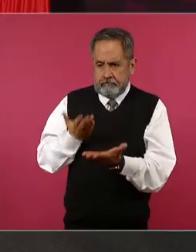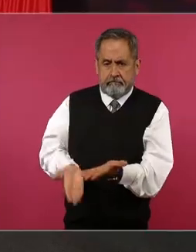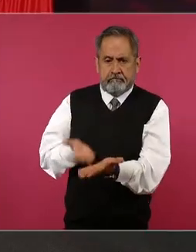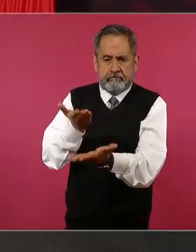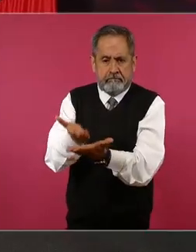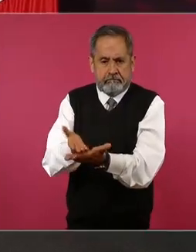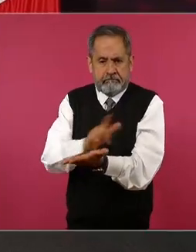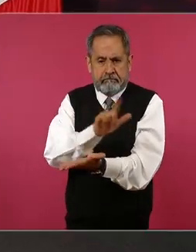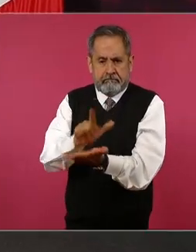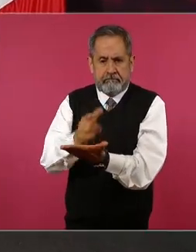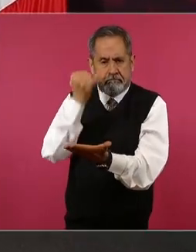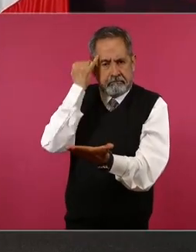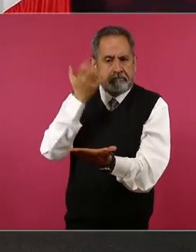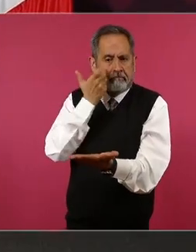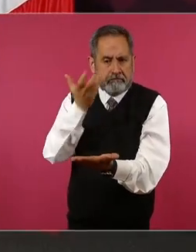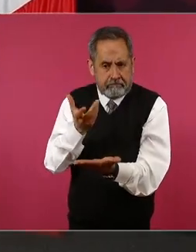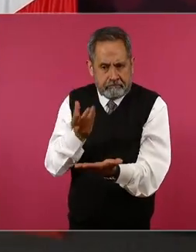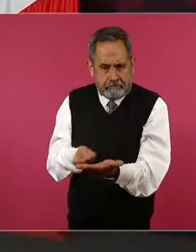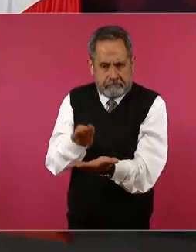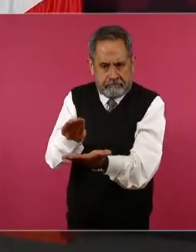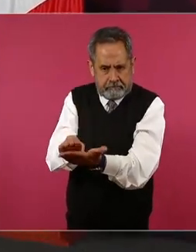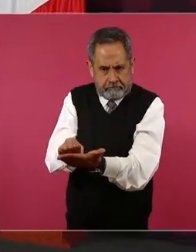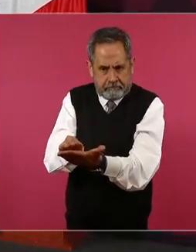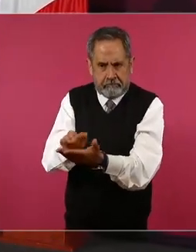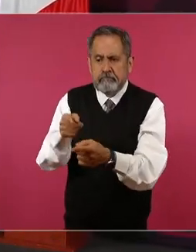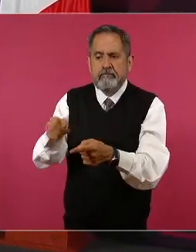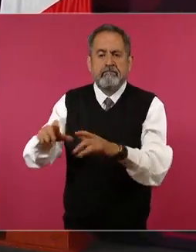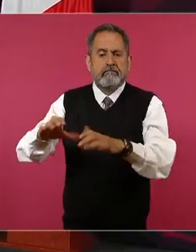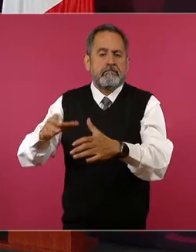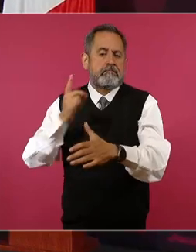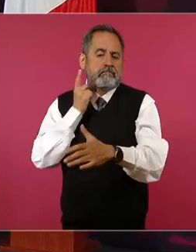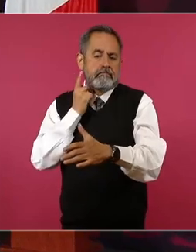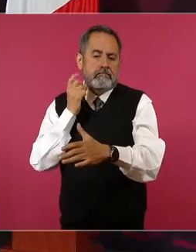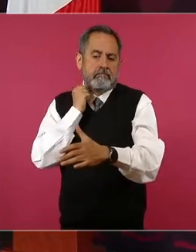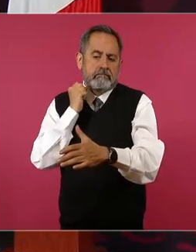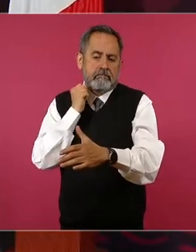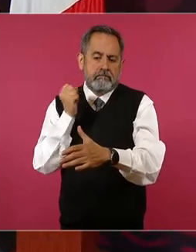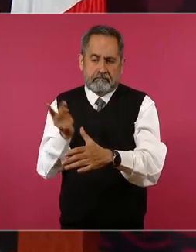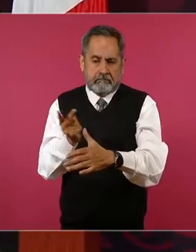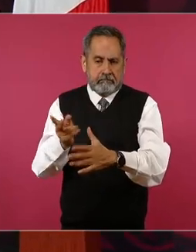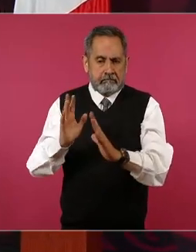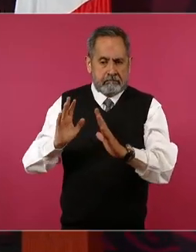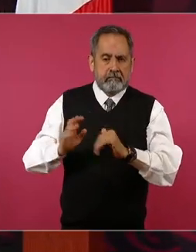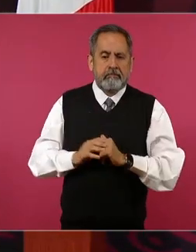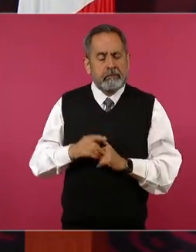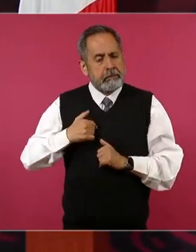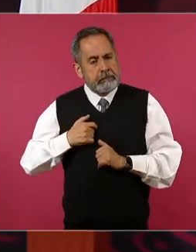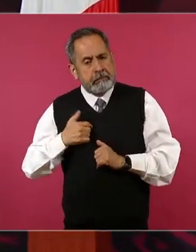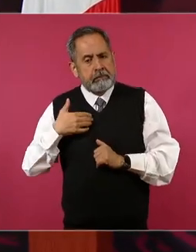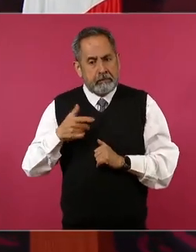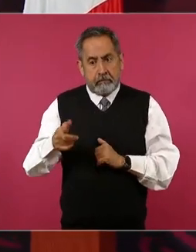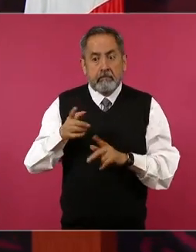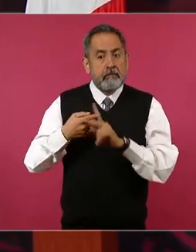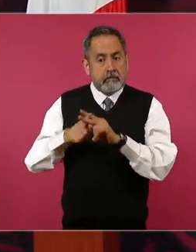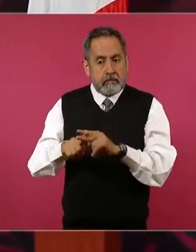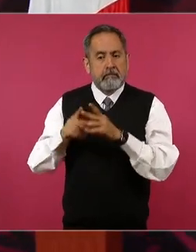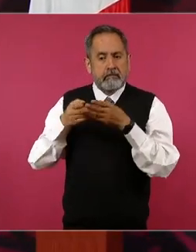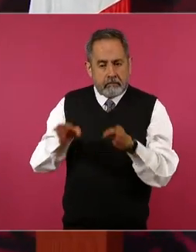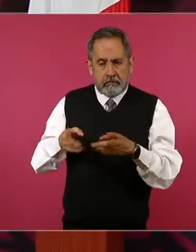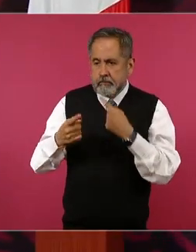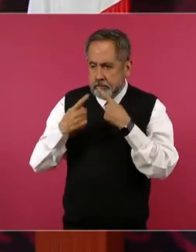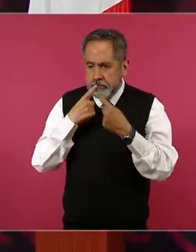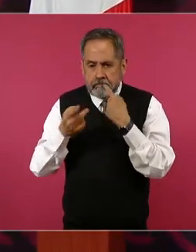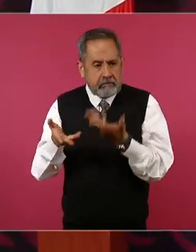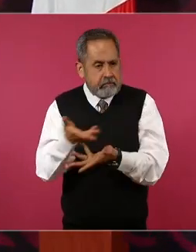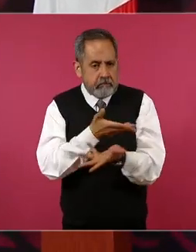al Congreso y tengo entendido que ya se abrió un diálogo.